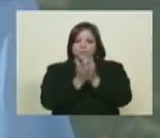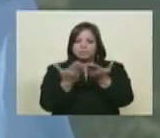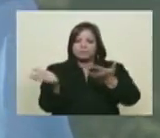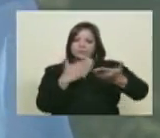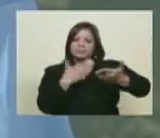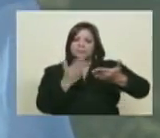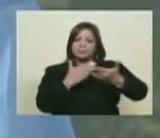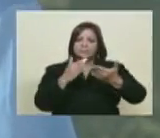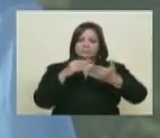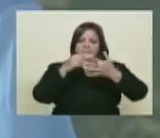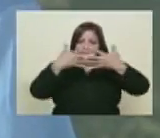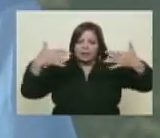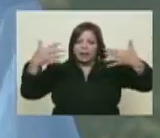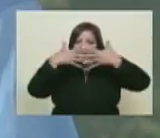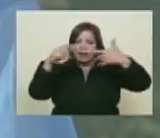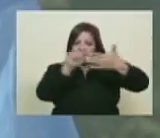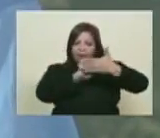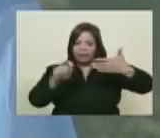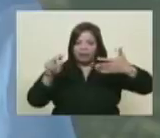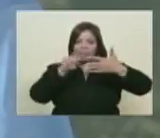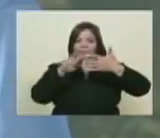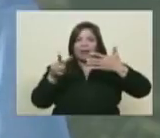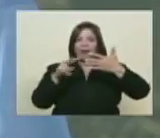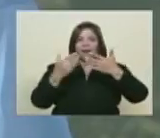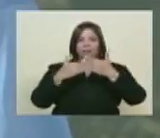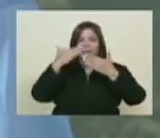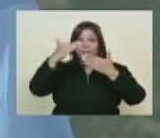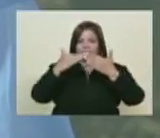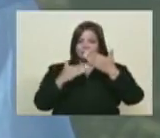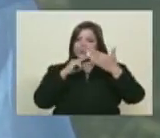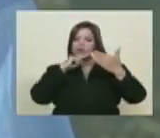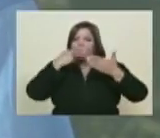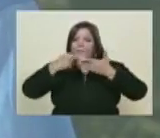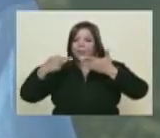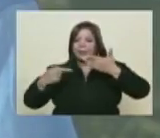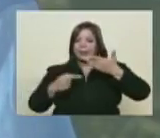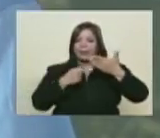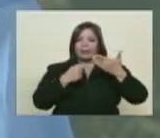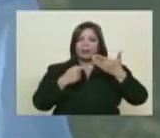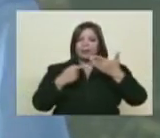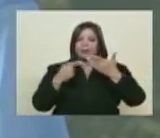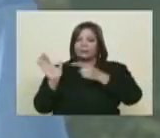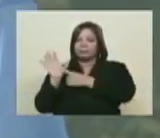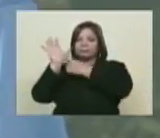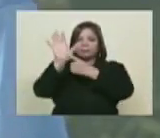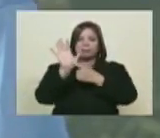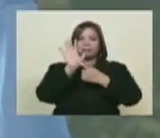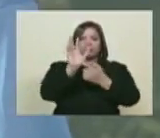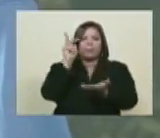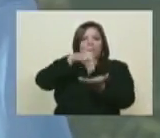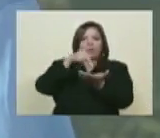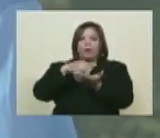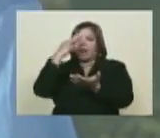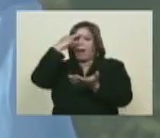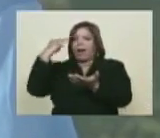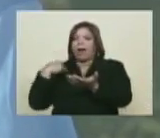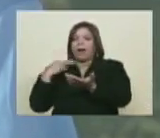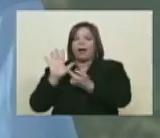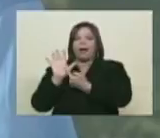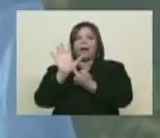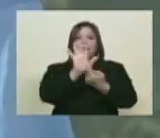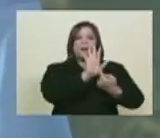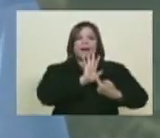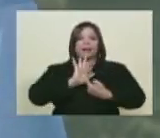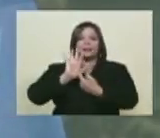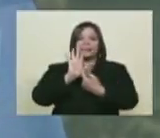Entre líneas, algunos de ellos, en notas al pie de páginas. Ponerlos como protagonistas. Y en sí mismos es